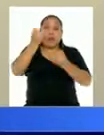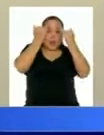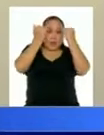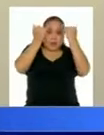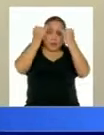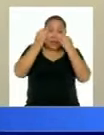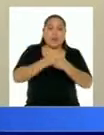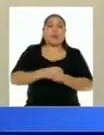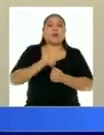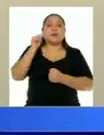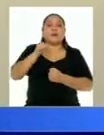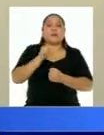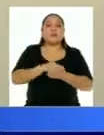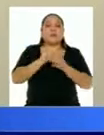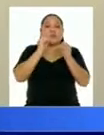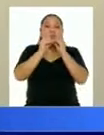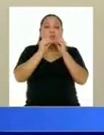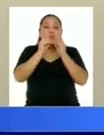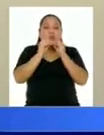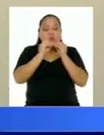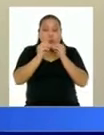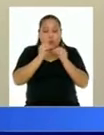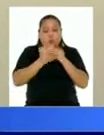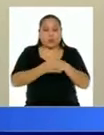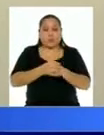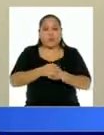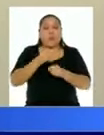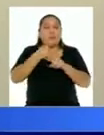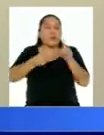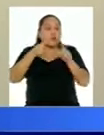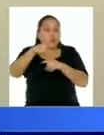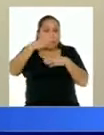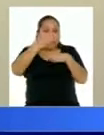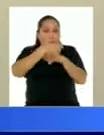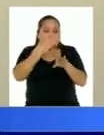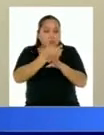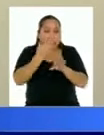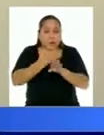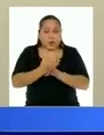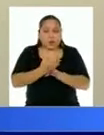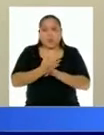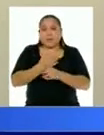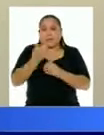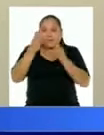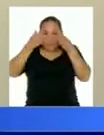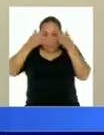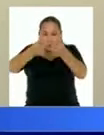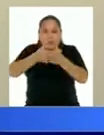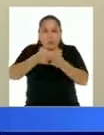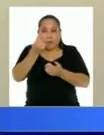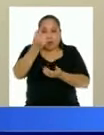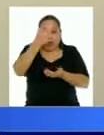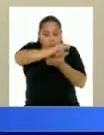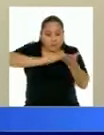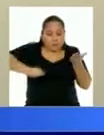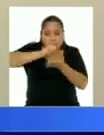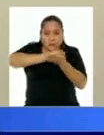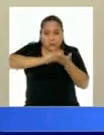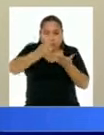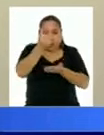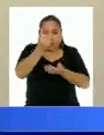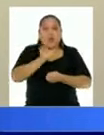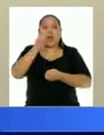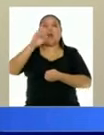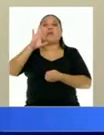permite retiro facultativo, pero de una manera mucho más focalizada. El retiro facultativo de los fondos de las AFPs sería